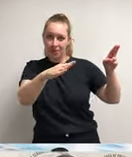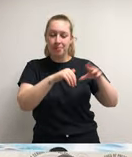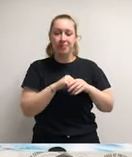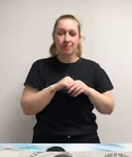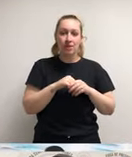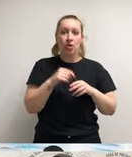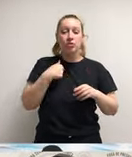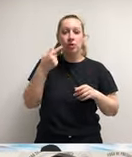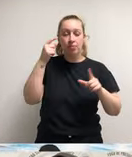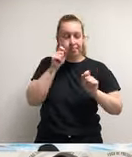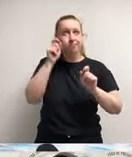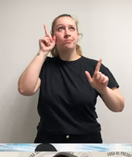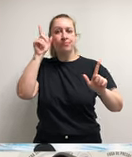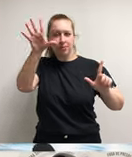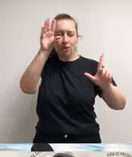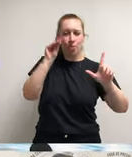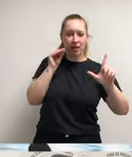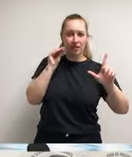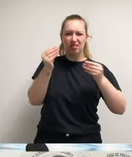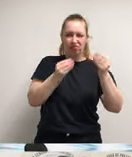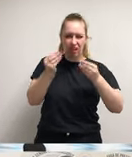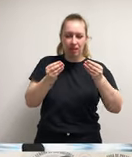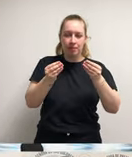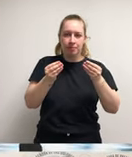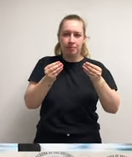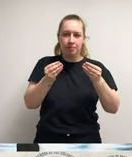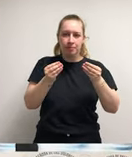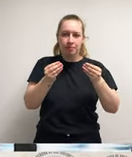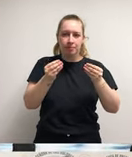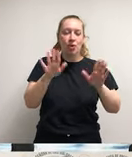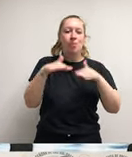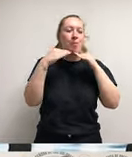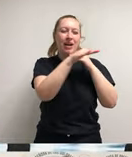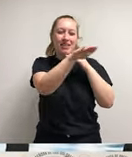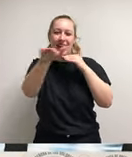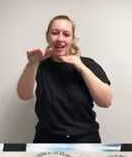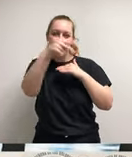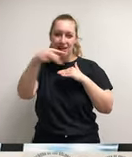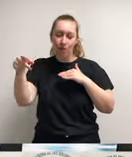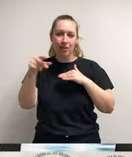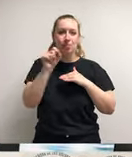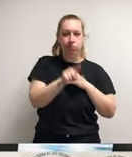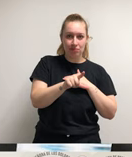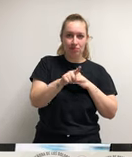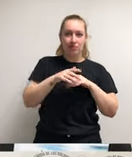inspiré en lo que es el mural de un paisaje de Neuquén en realidad, tanto como la